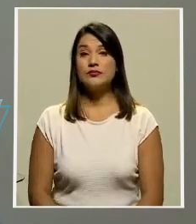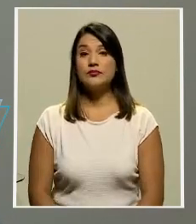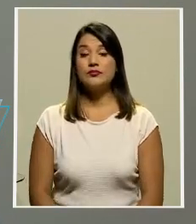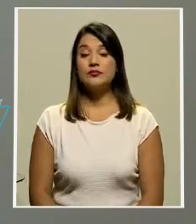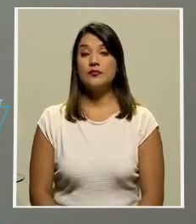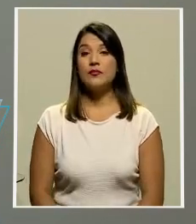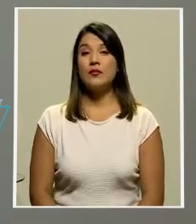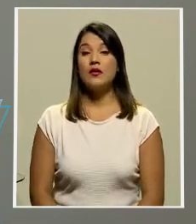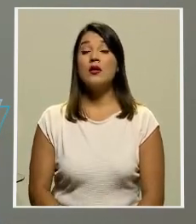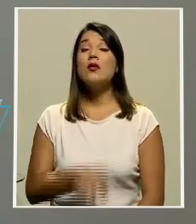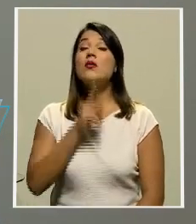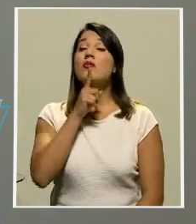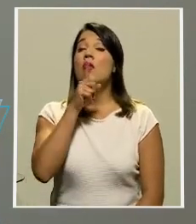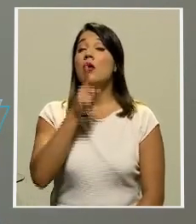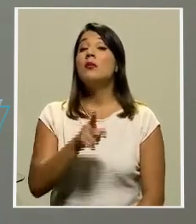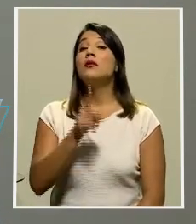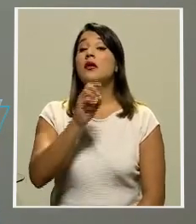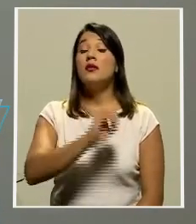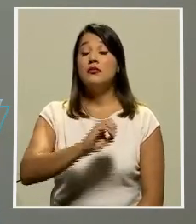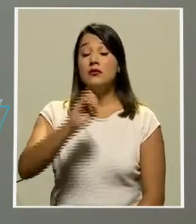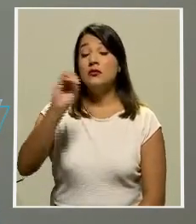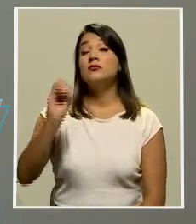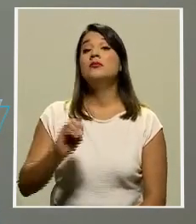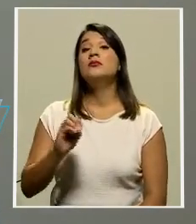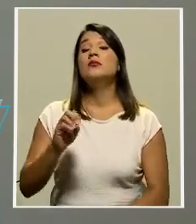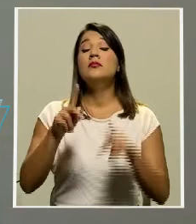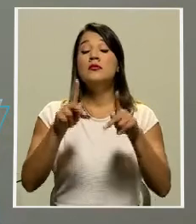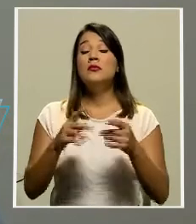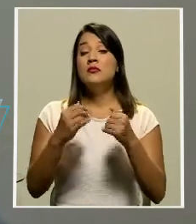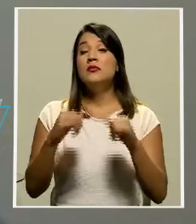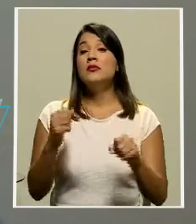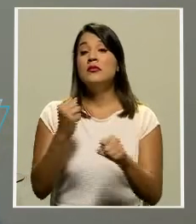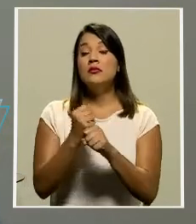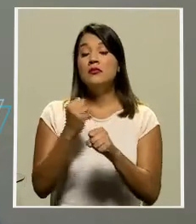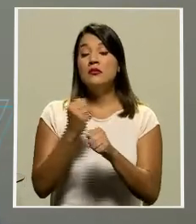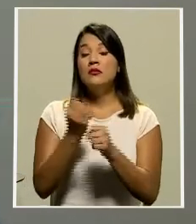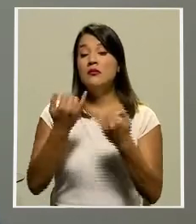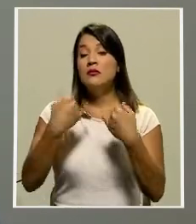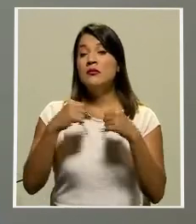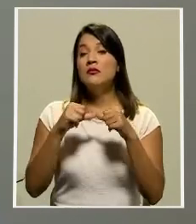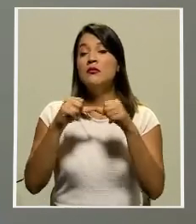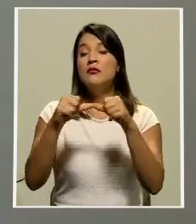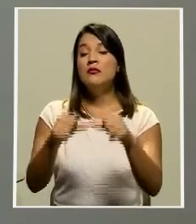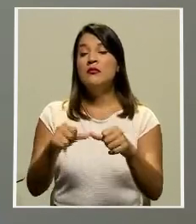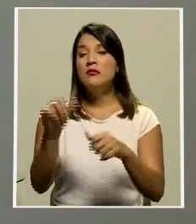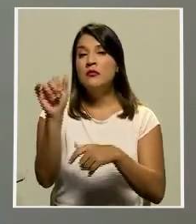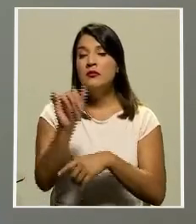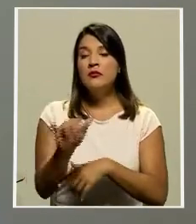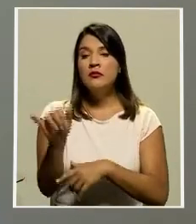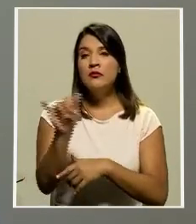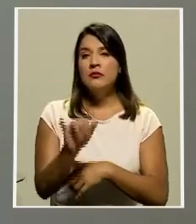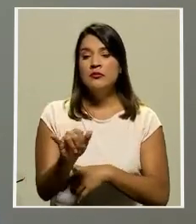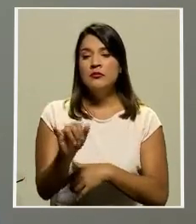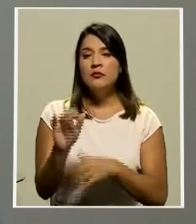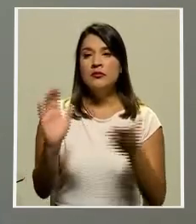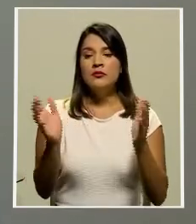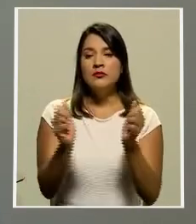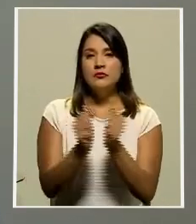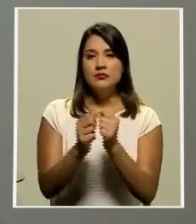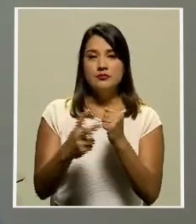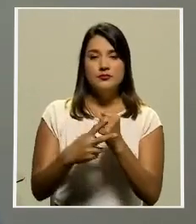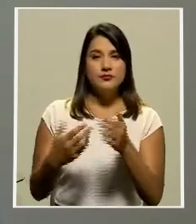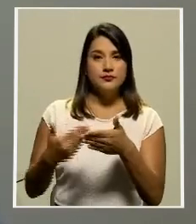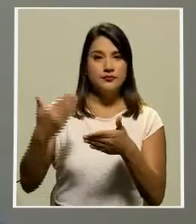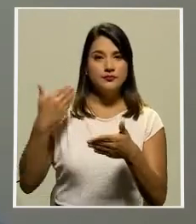En realidad, la tasa de desempleo continúa similar a los trimestres anteriores, sin